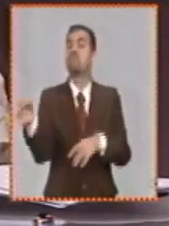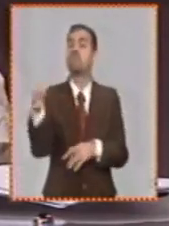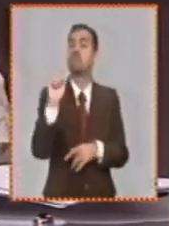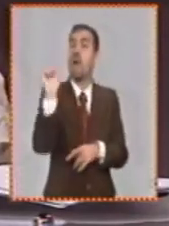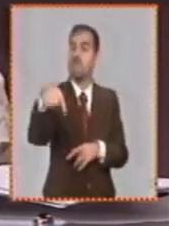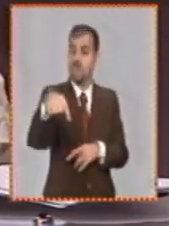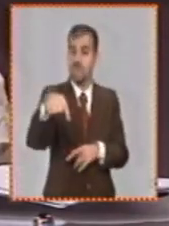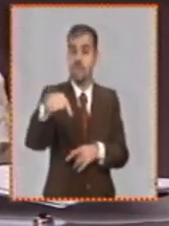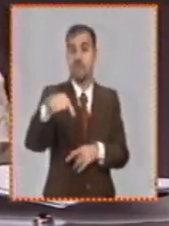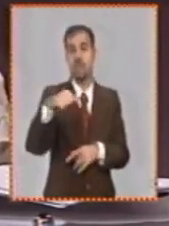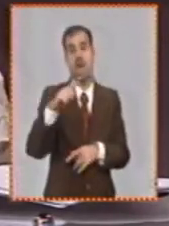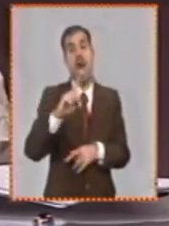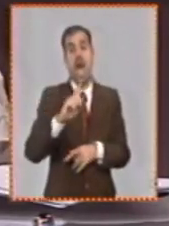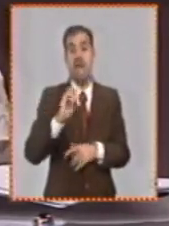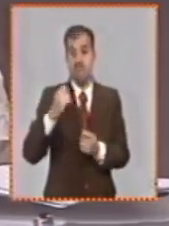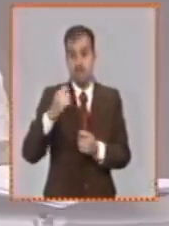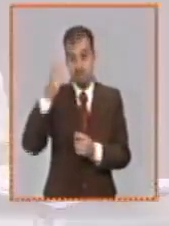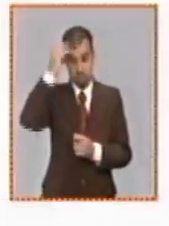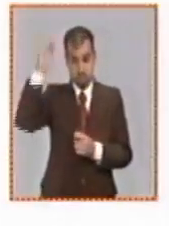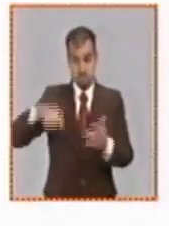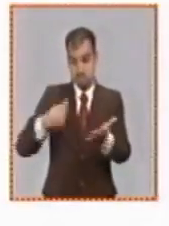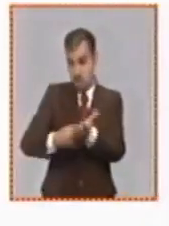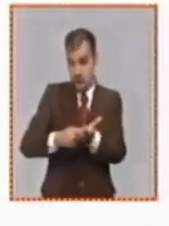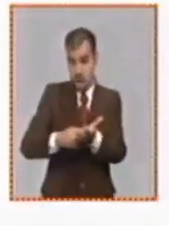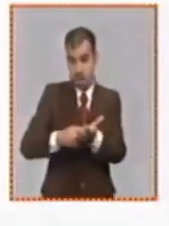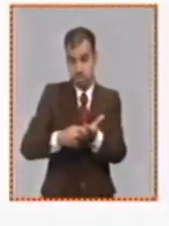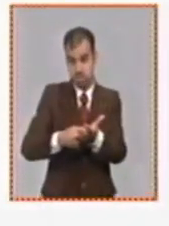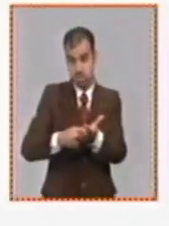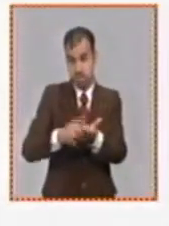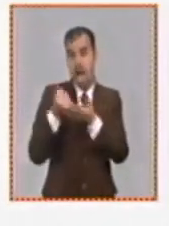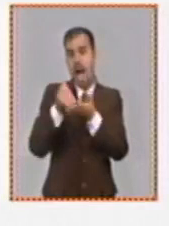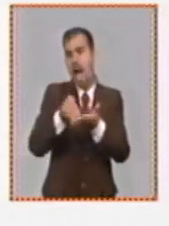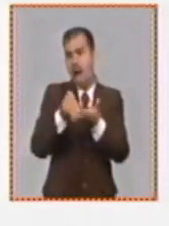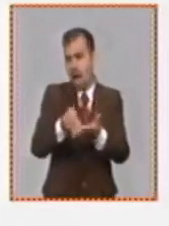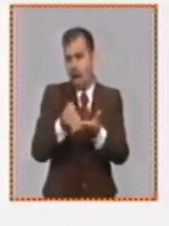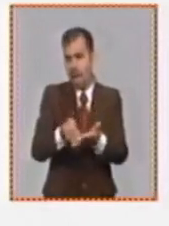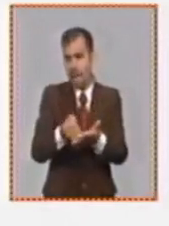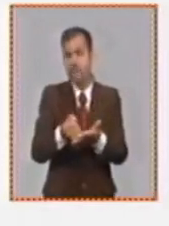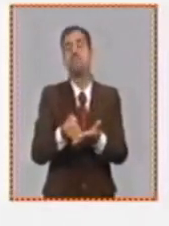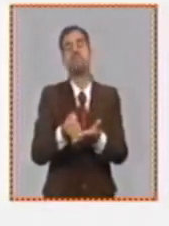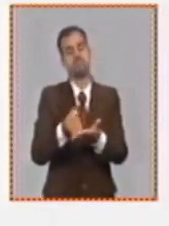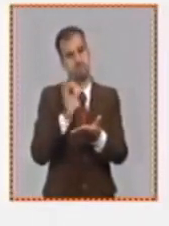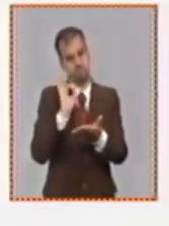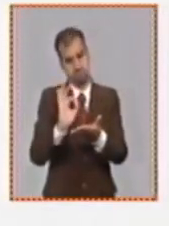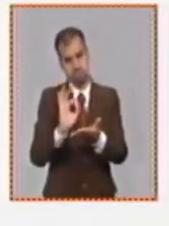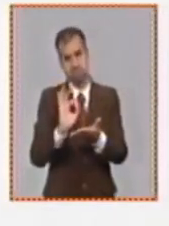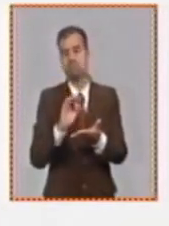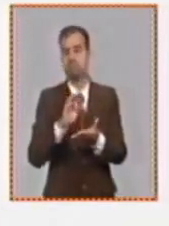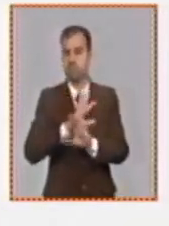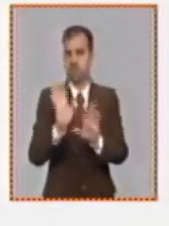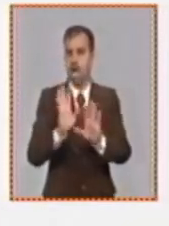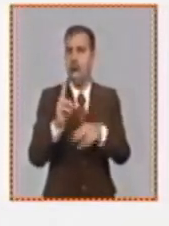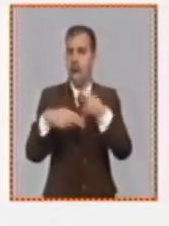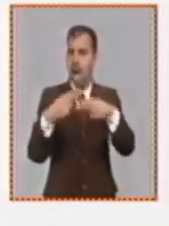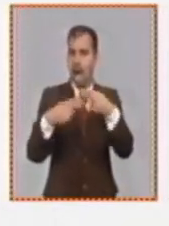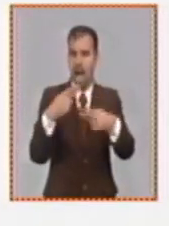requiere de un respaldo del presupuesto a través de la asistencia social así está expedientado y es el que financia